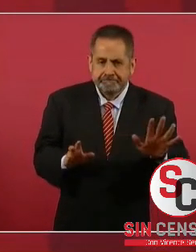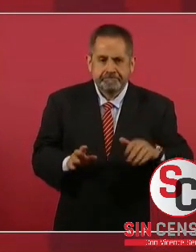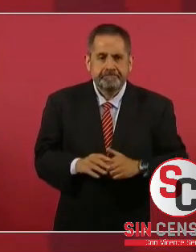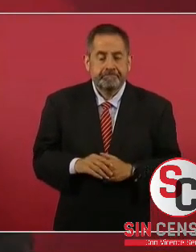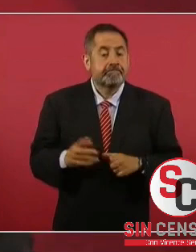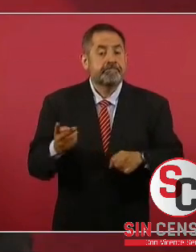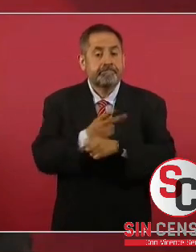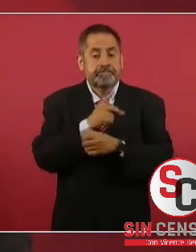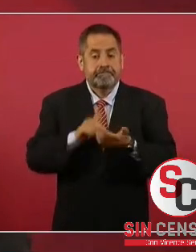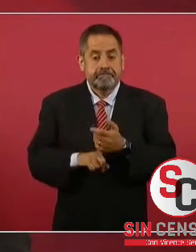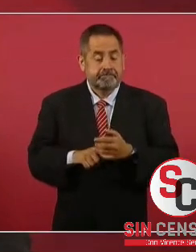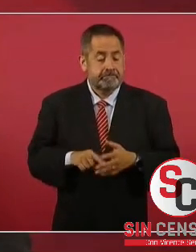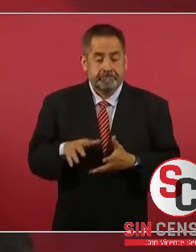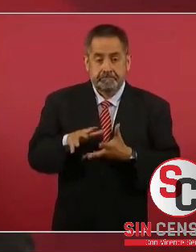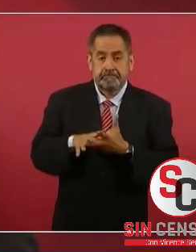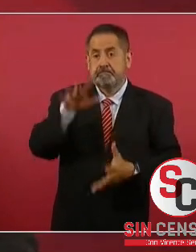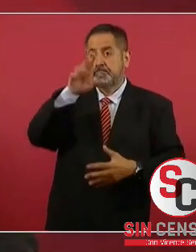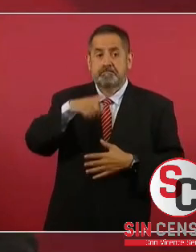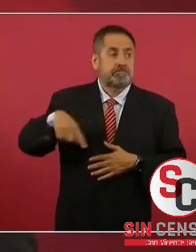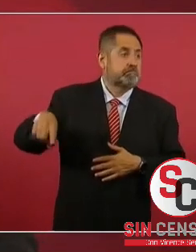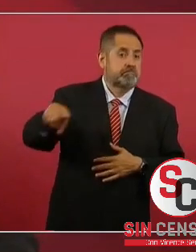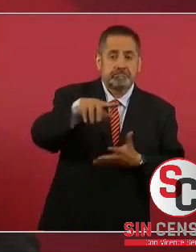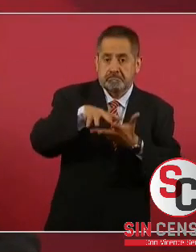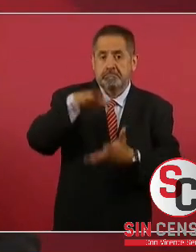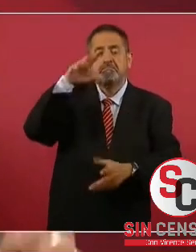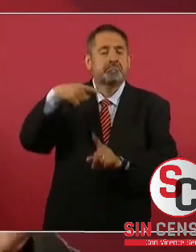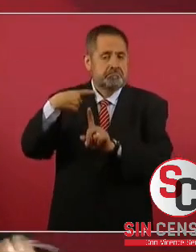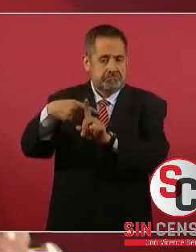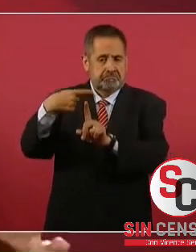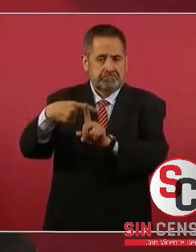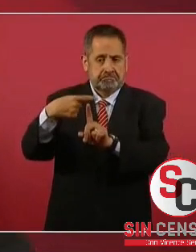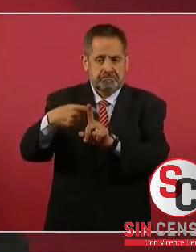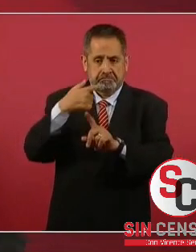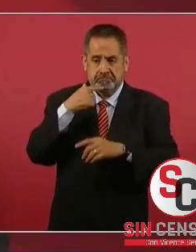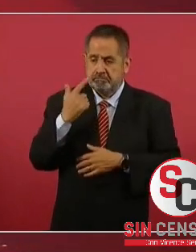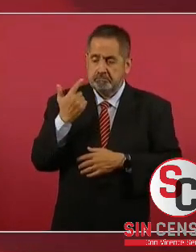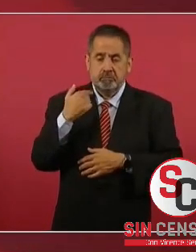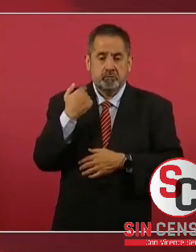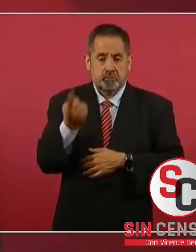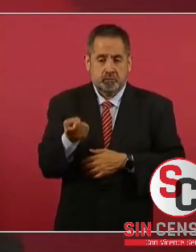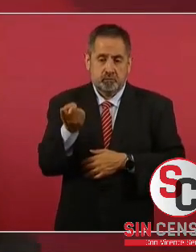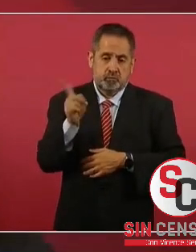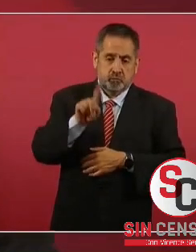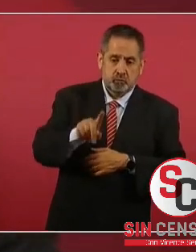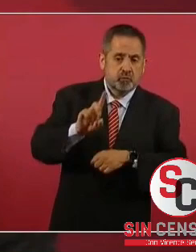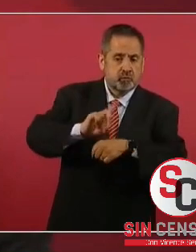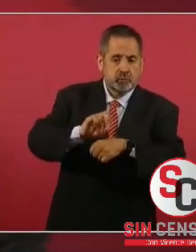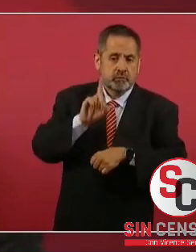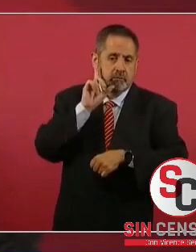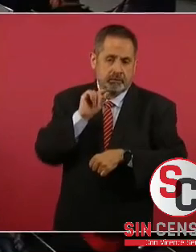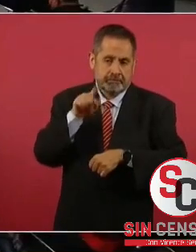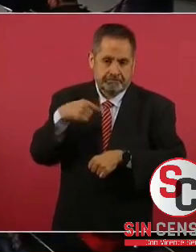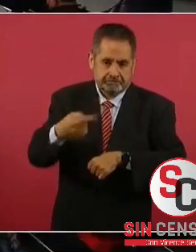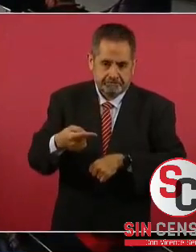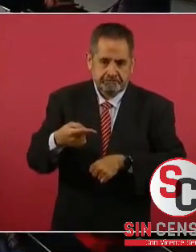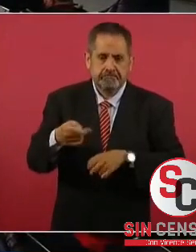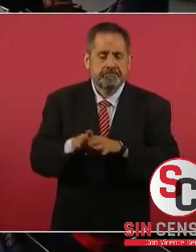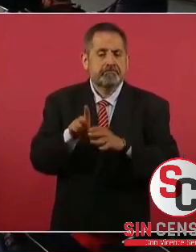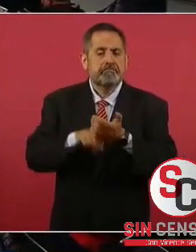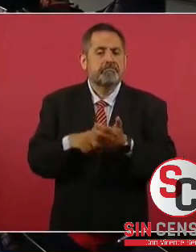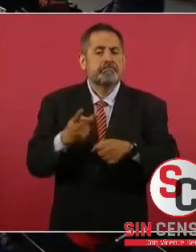reacción en su mayoría muy positiva. Al día siguiente, literalmente, de que se emitió el decreto,